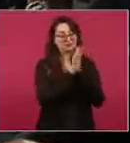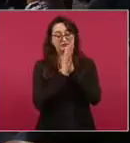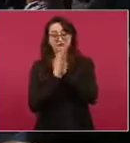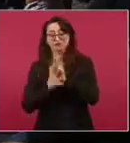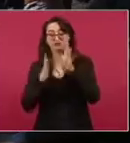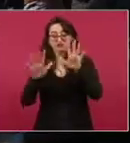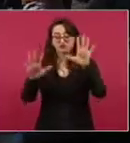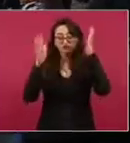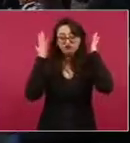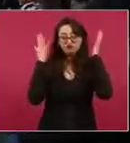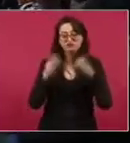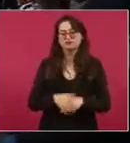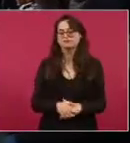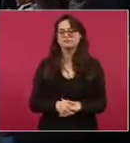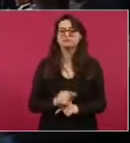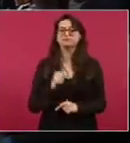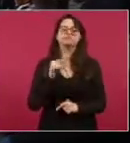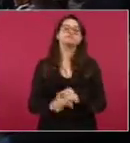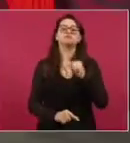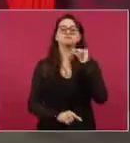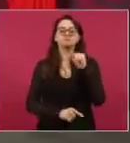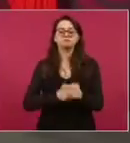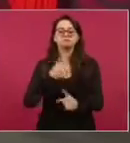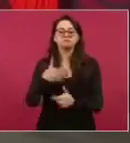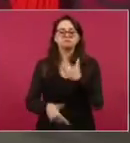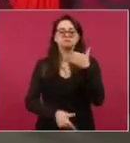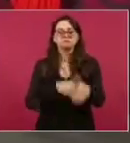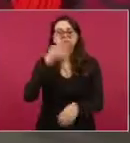tiempo. Y asentamos las bases.